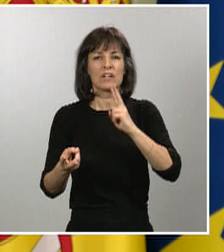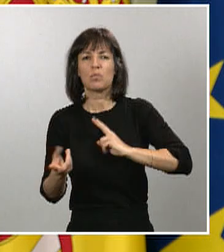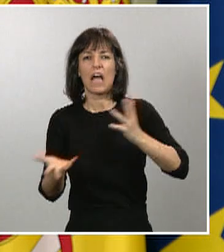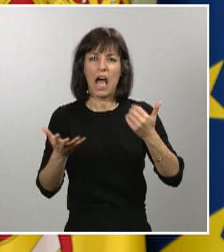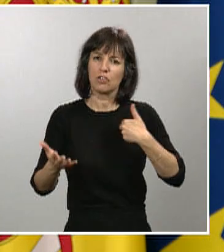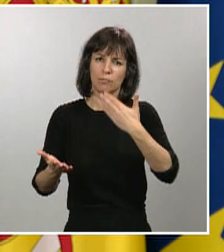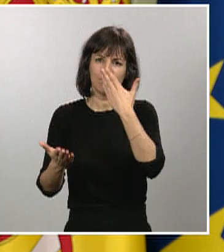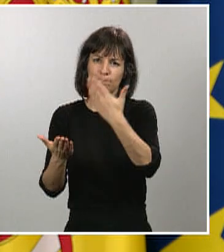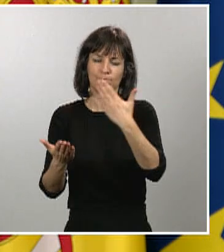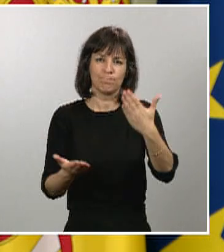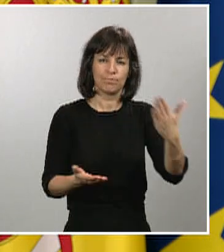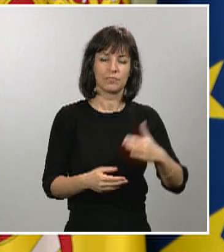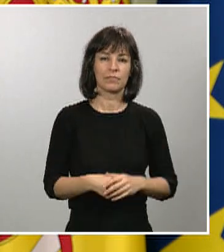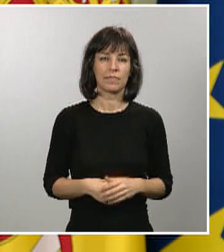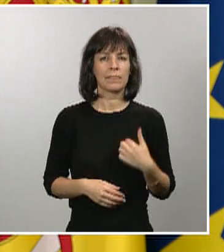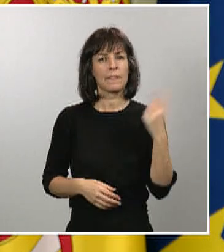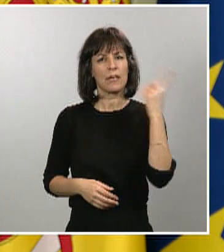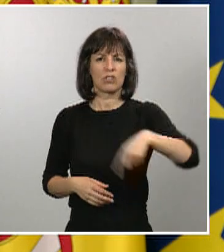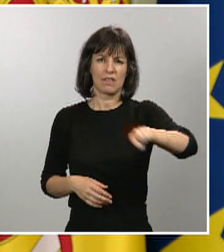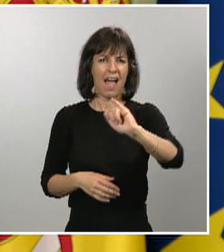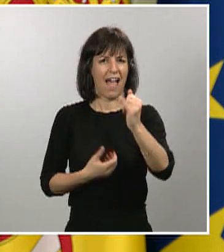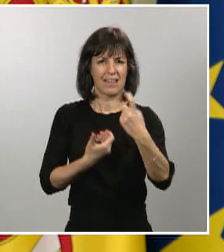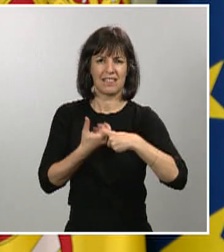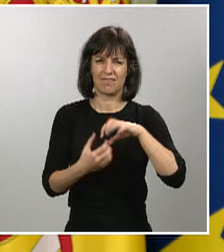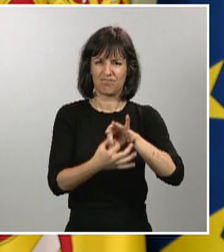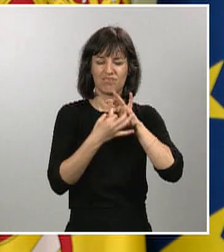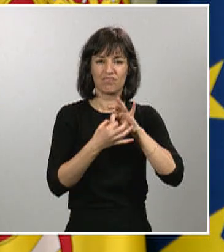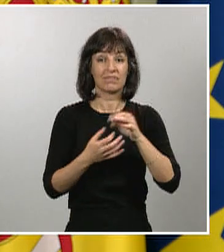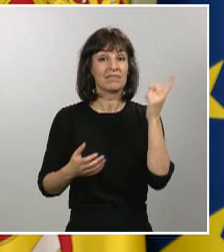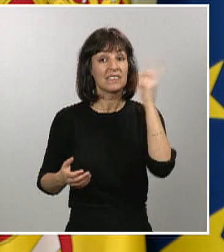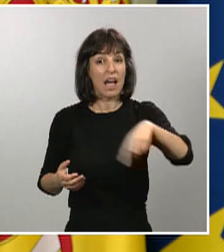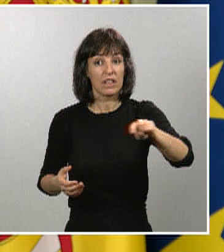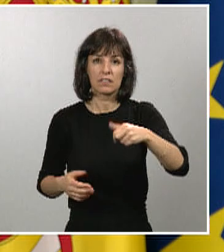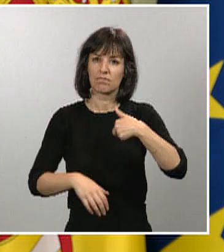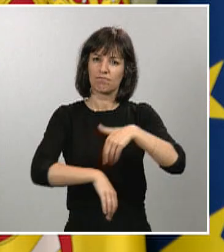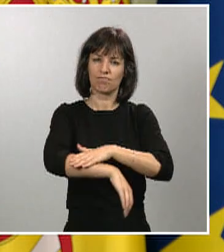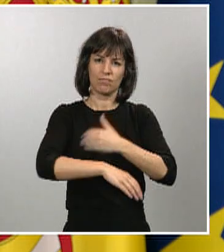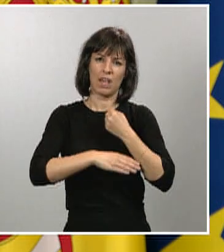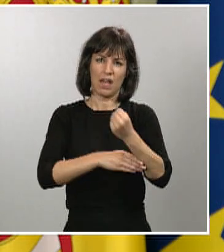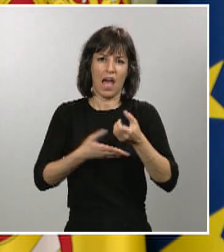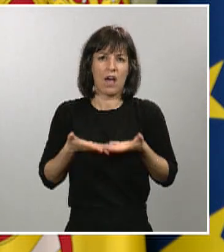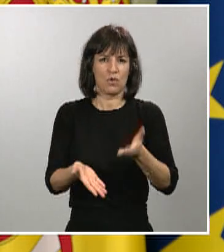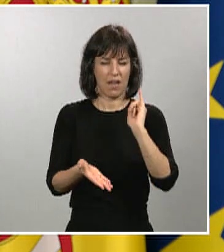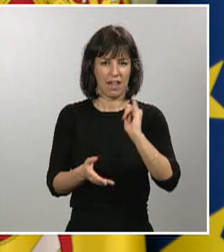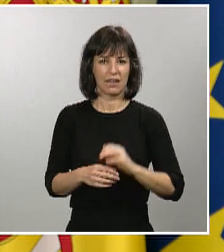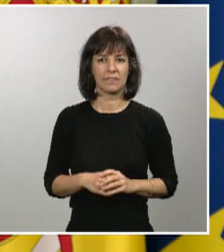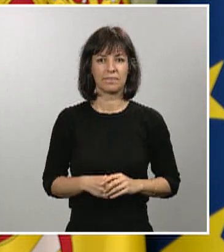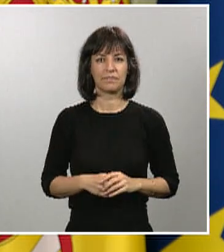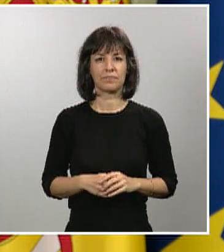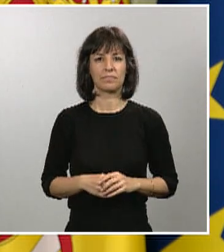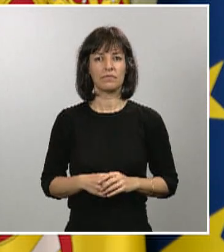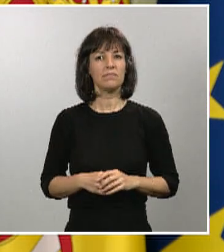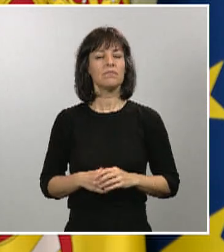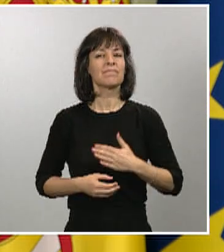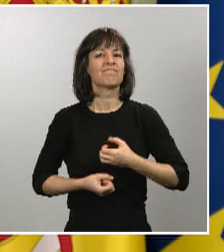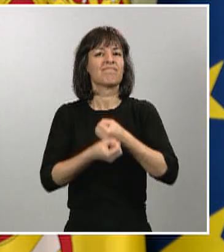que contamos con vosotros y ya sabéis que contáis con nuestra ayuda. Queremos transmitir seguridad, certeza.